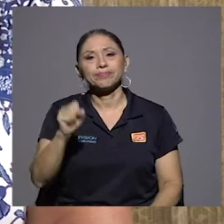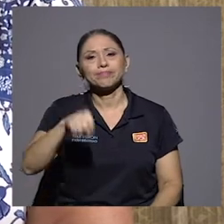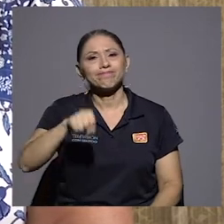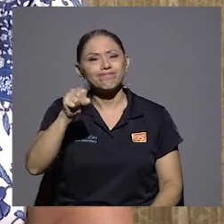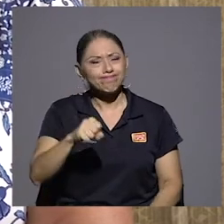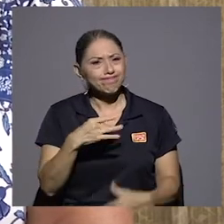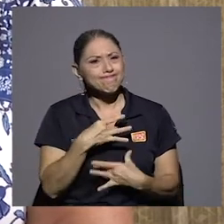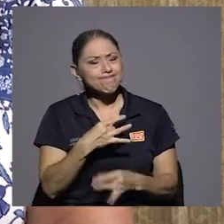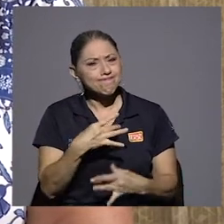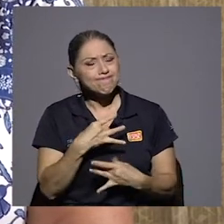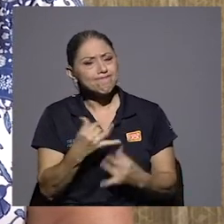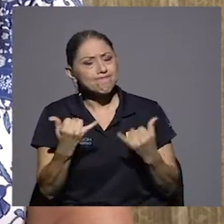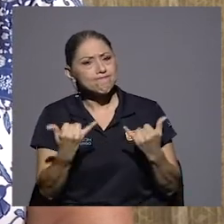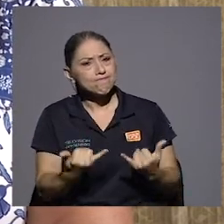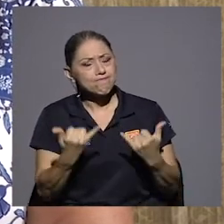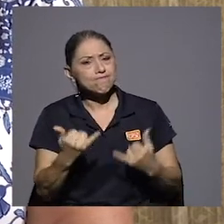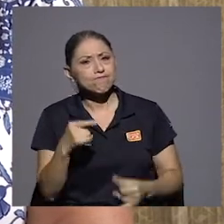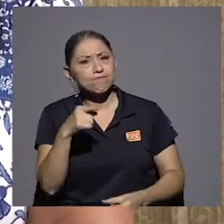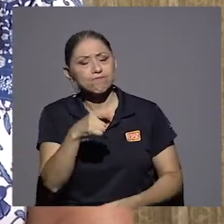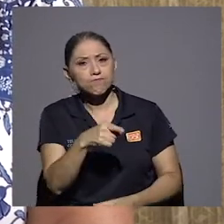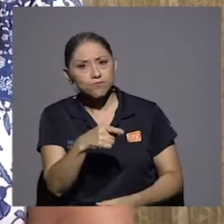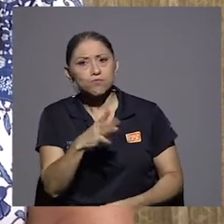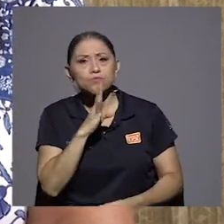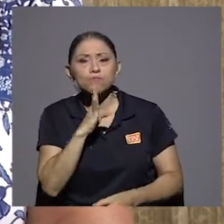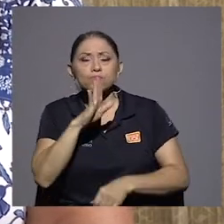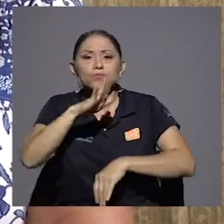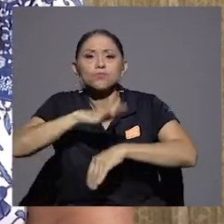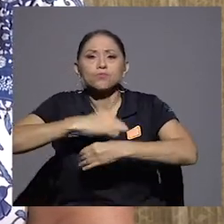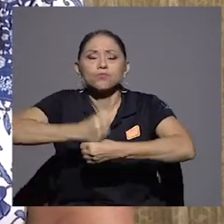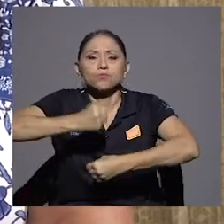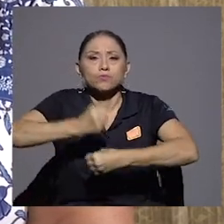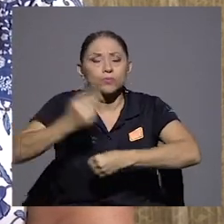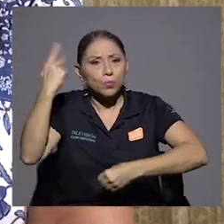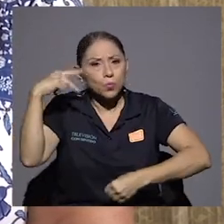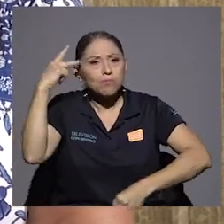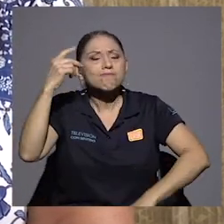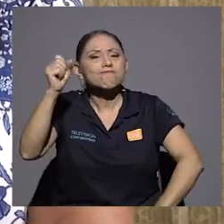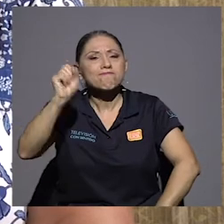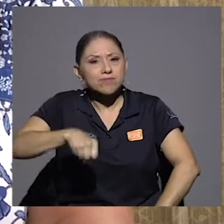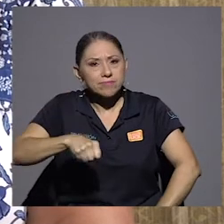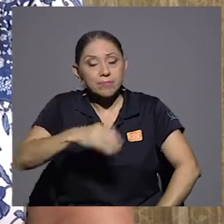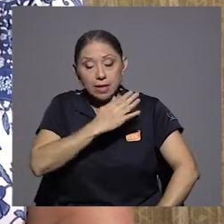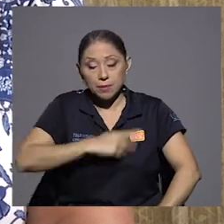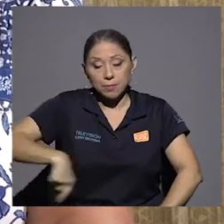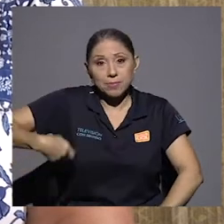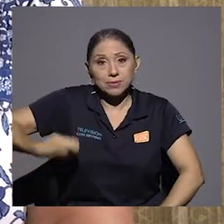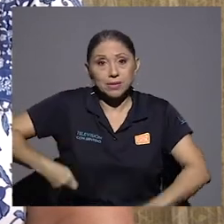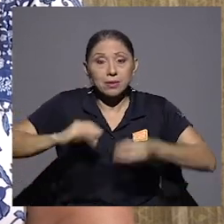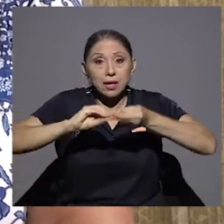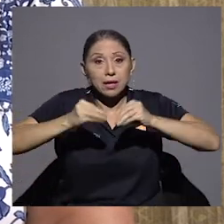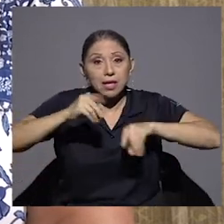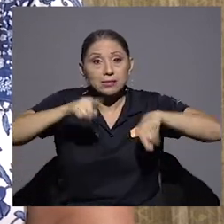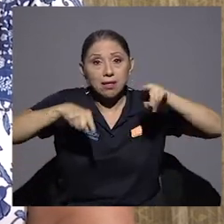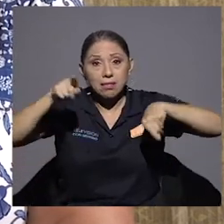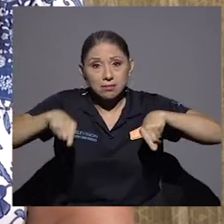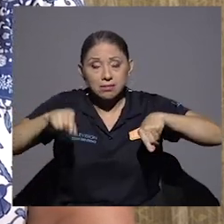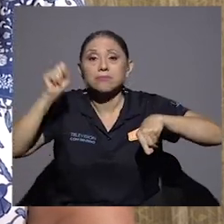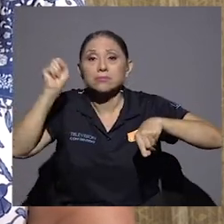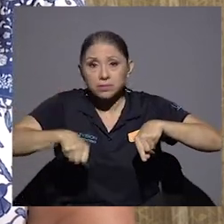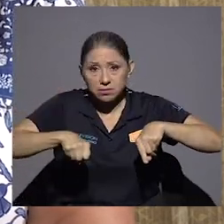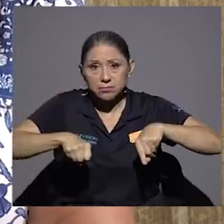Marlon, ahora que usted su labor como político, sí, como presidente, como estadista, porque él fue un verdadero estadista.